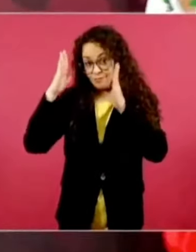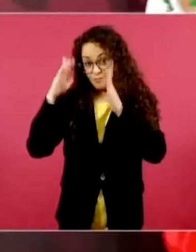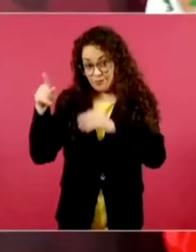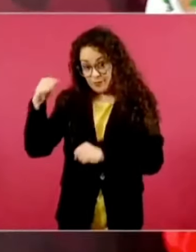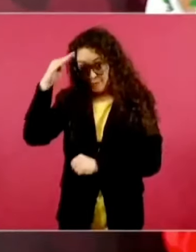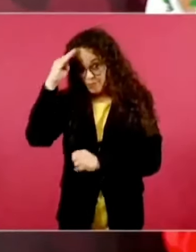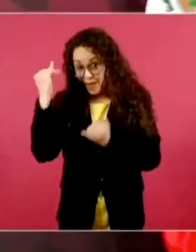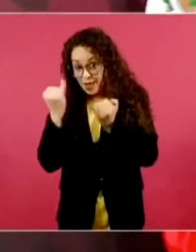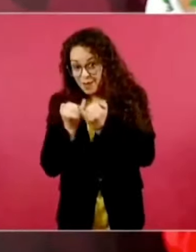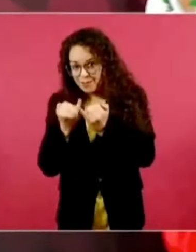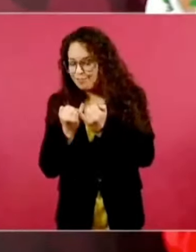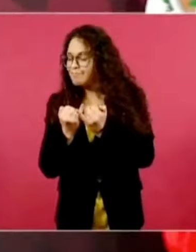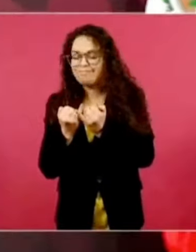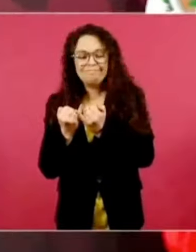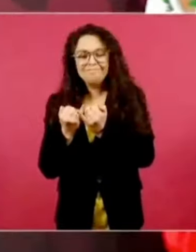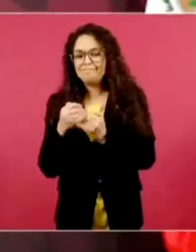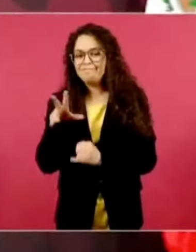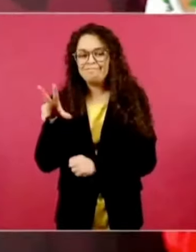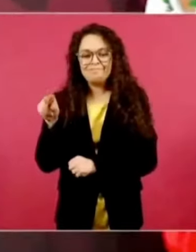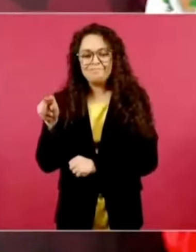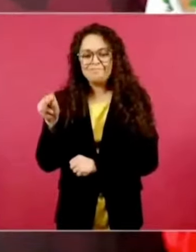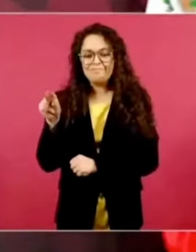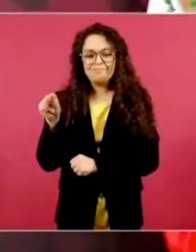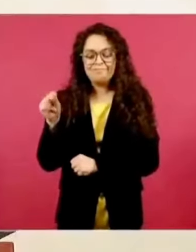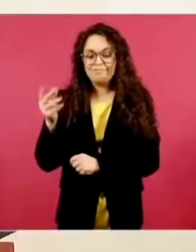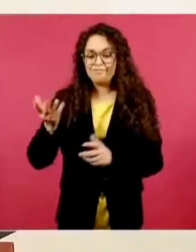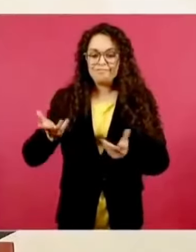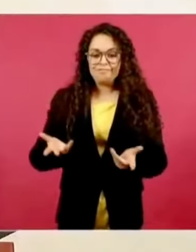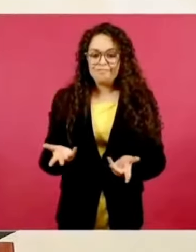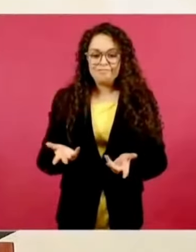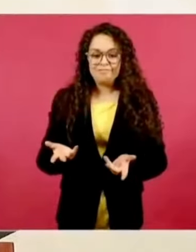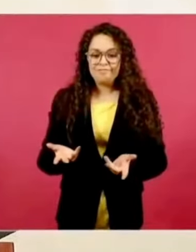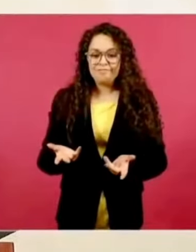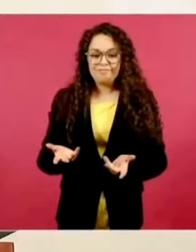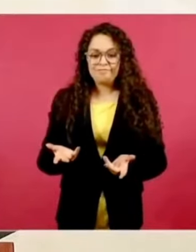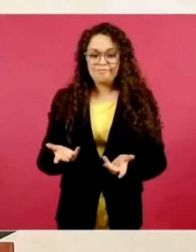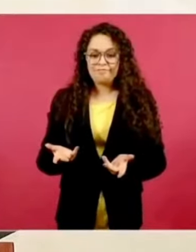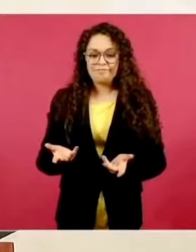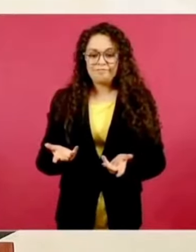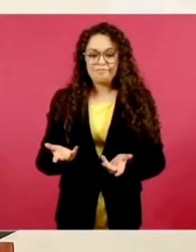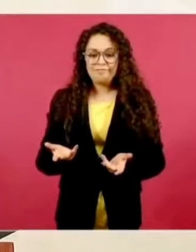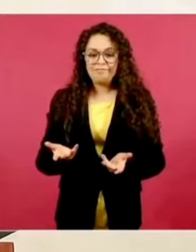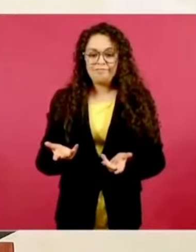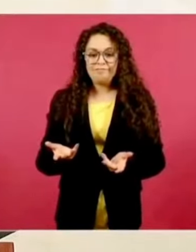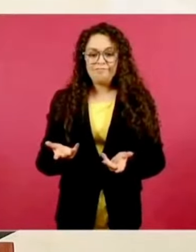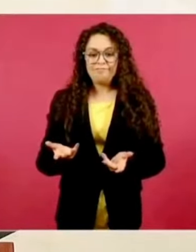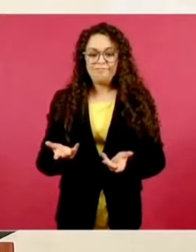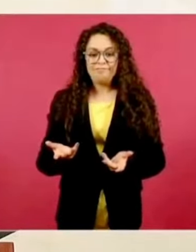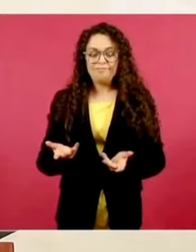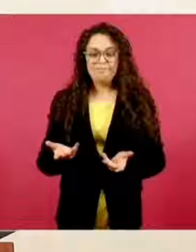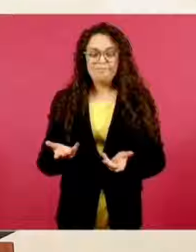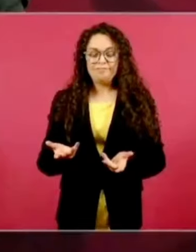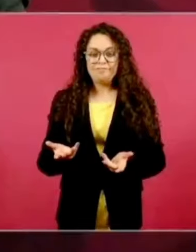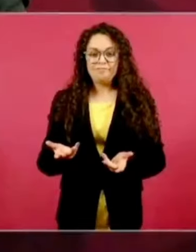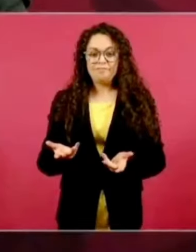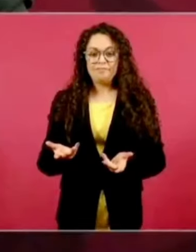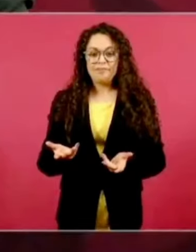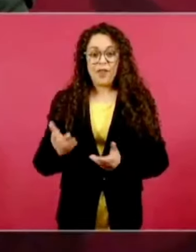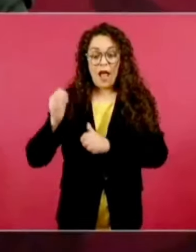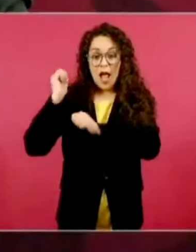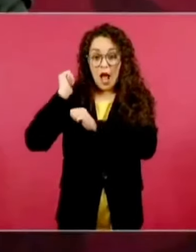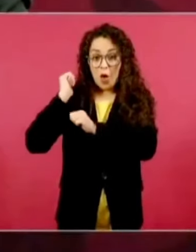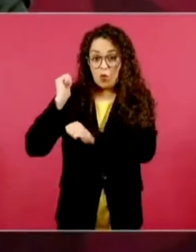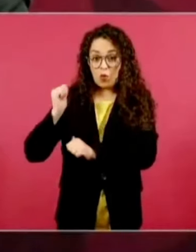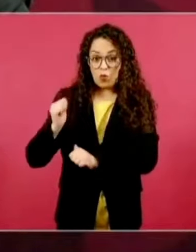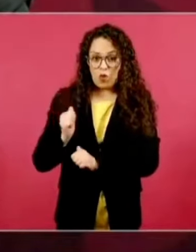Llegó una máxima autoridad, no voy a cansar de repetirlo, porque si una autoridad